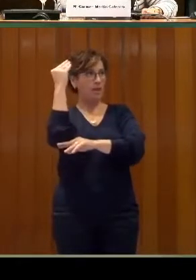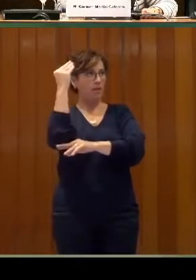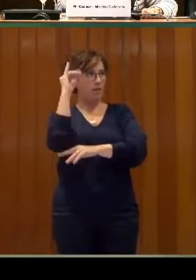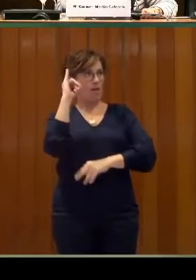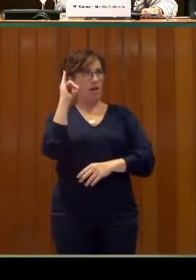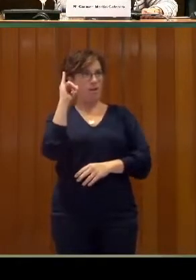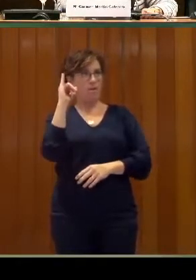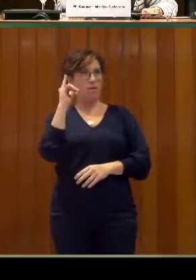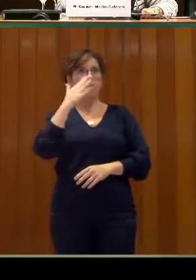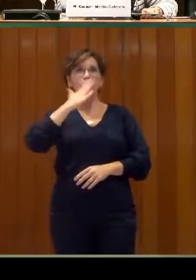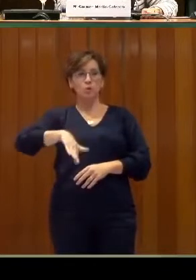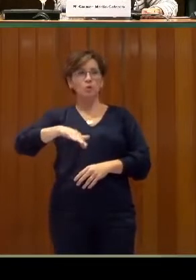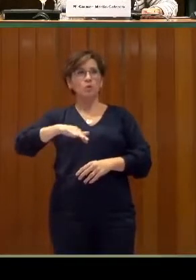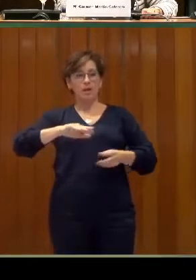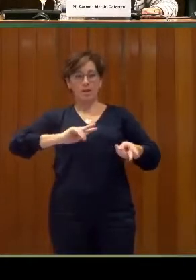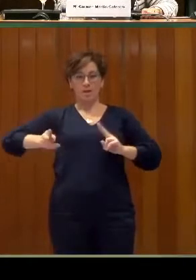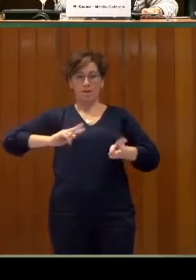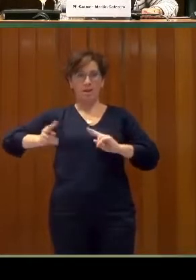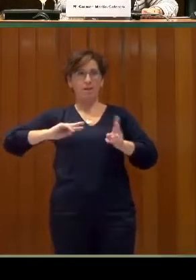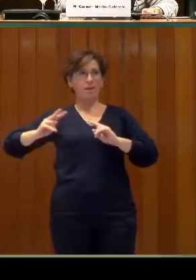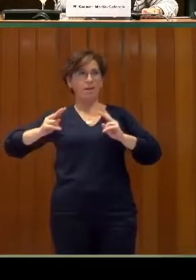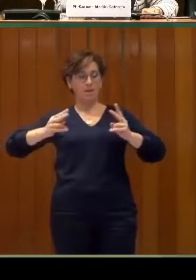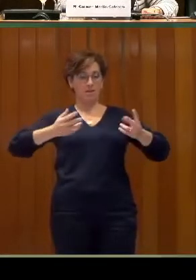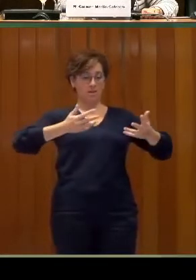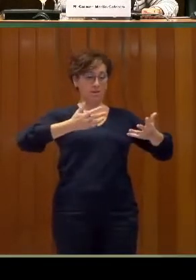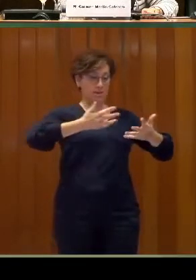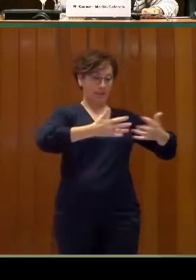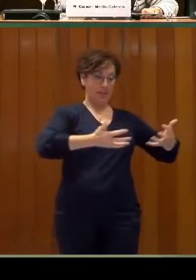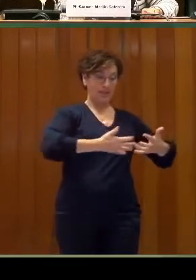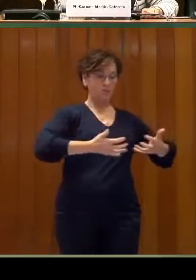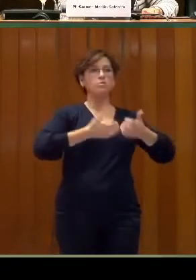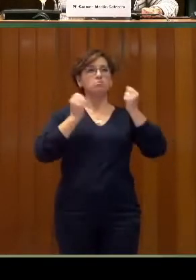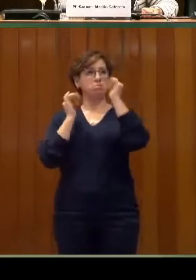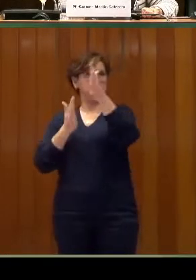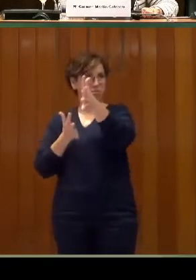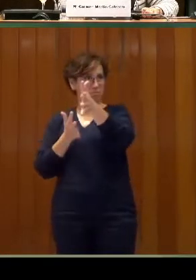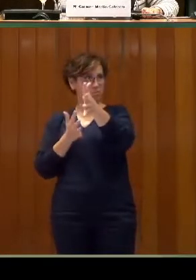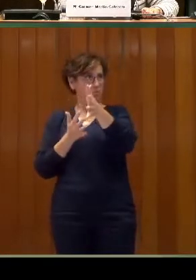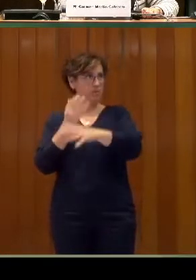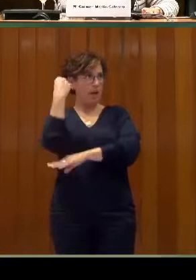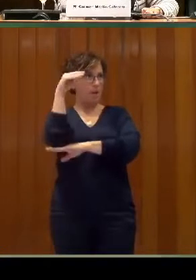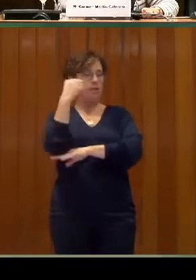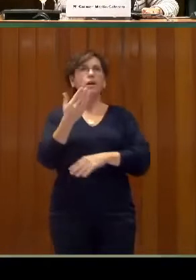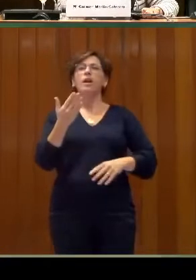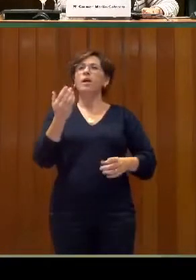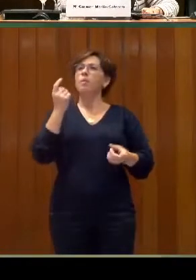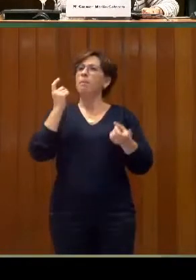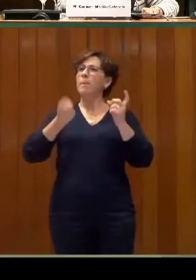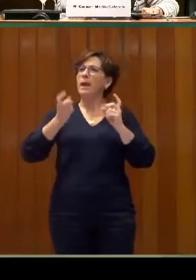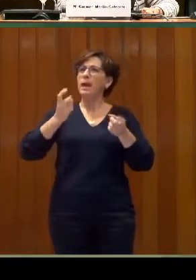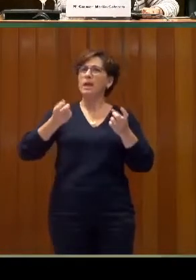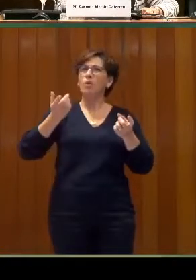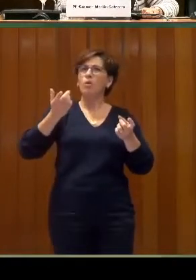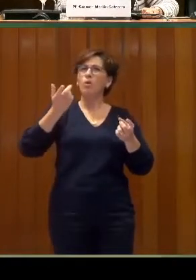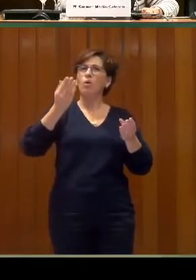chulo para ver, que traduce texto a lengua de signos. México ha preparado toda una